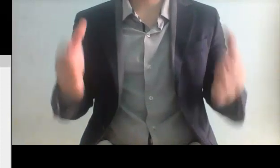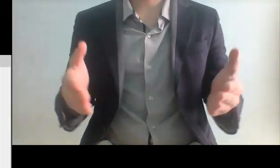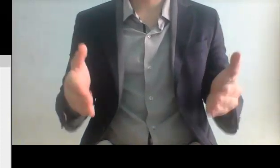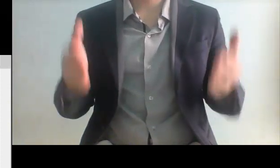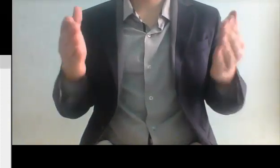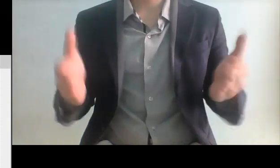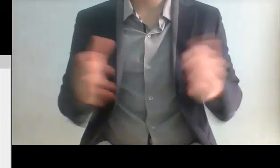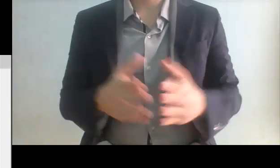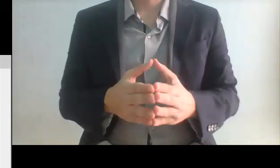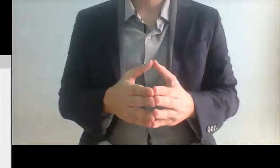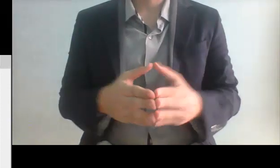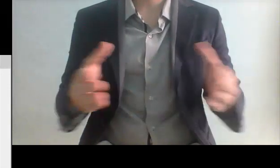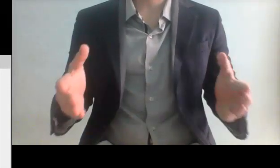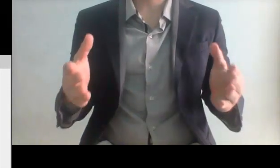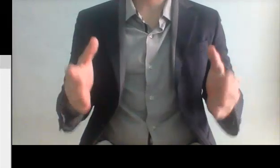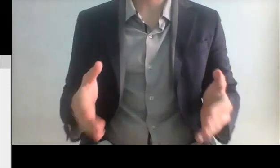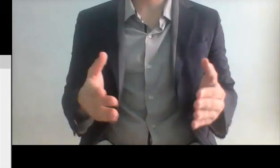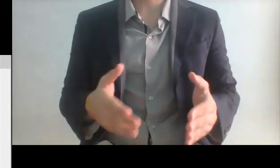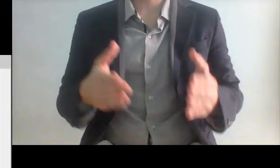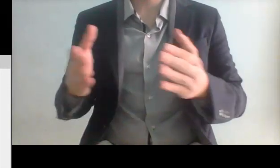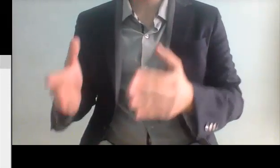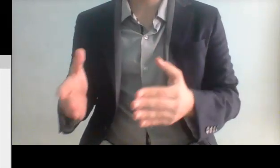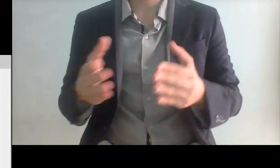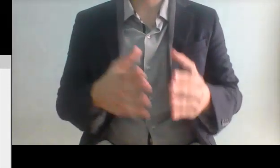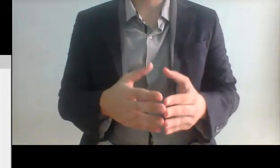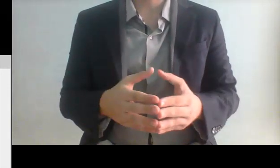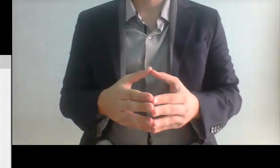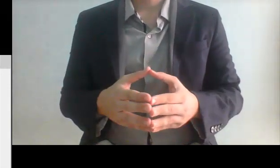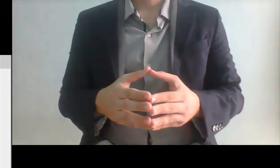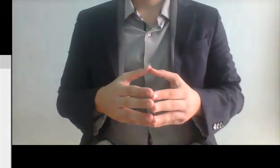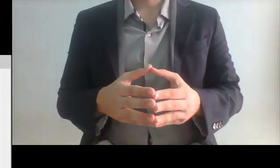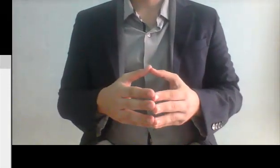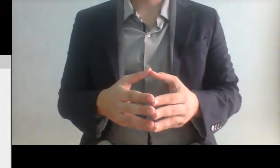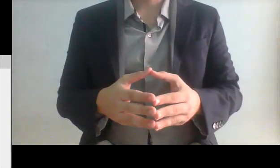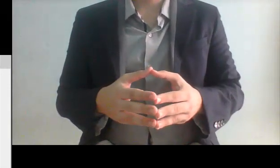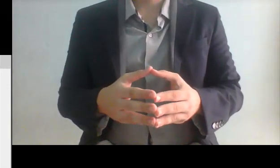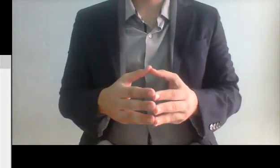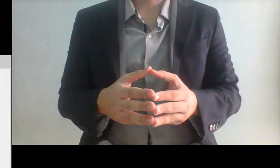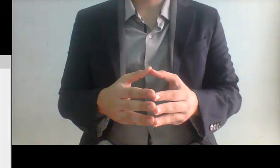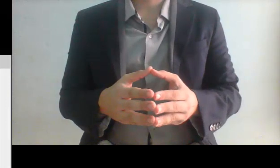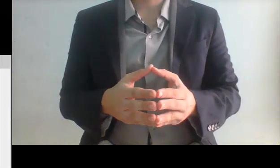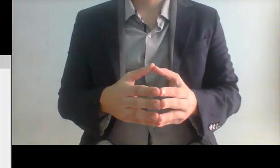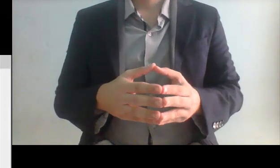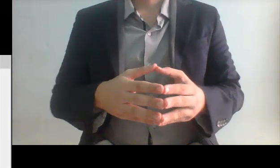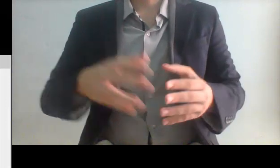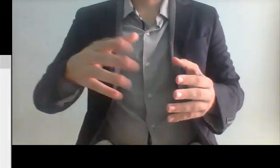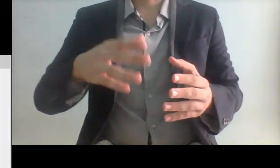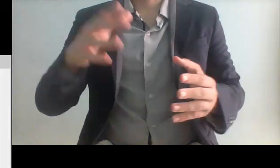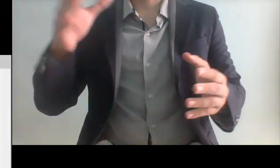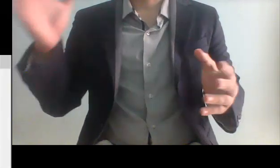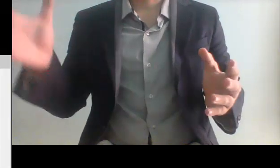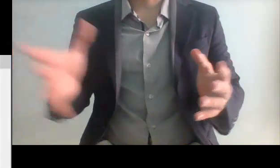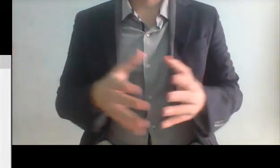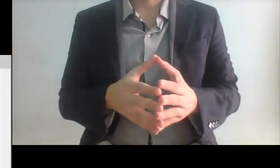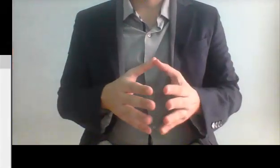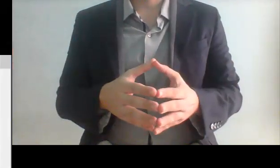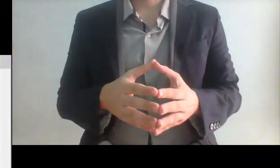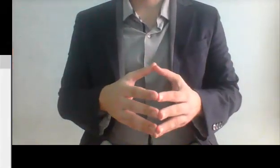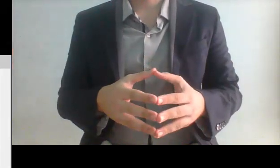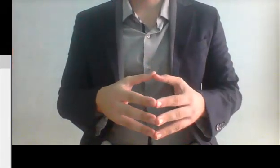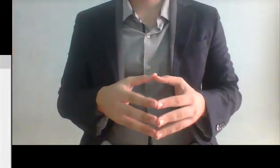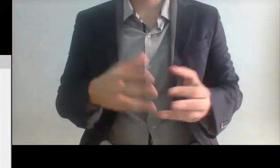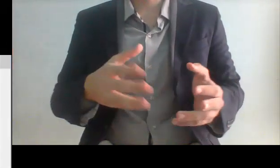eligieron el lado al que van a pelear que es básicamente el lado de la oposición del actual gobierno que básicamente es un gobierno bueno la